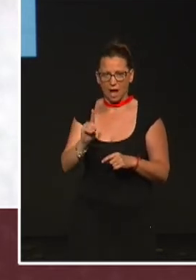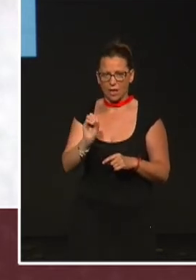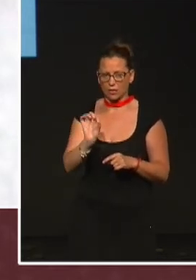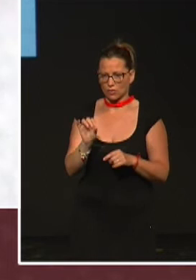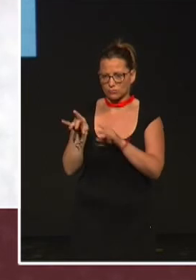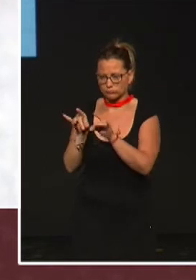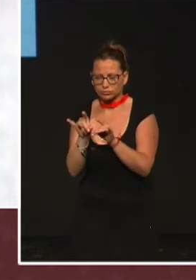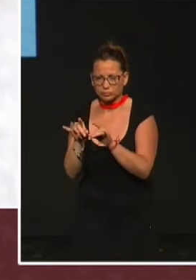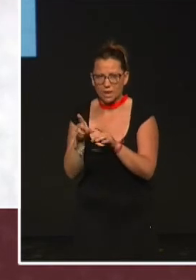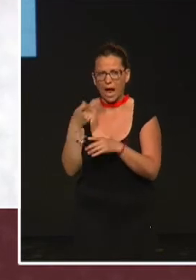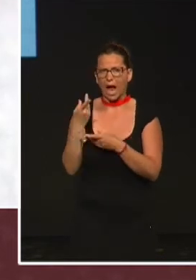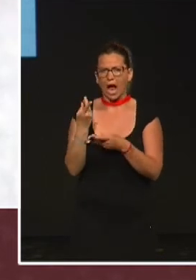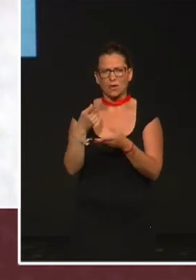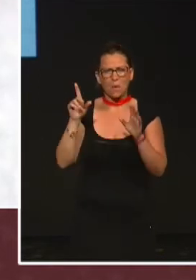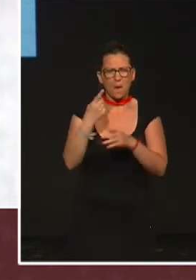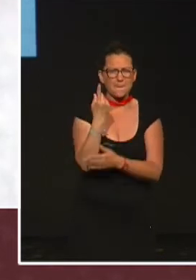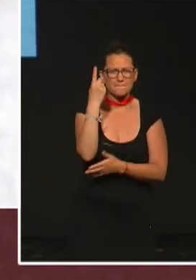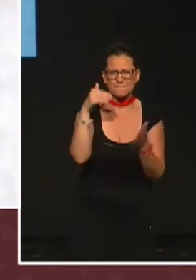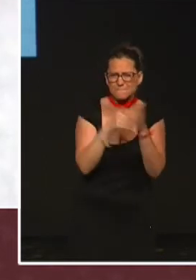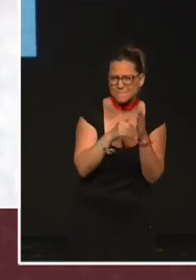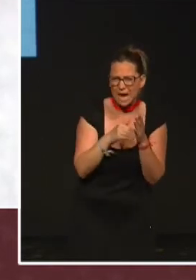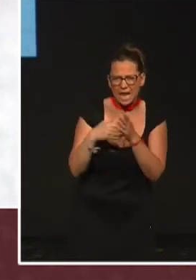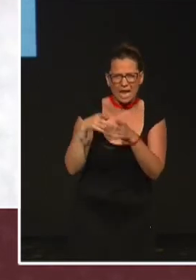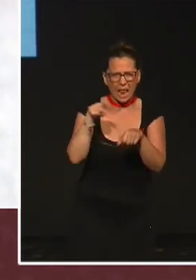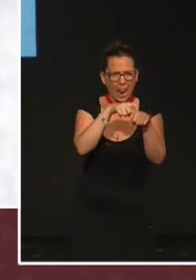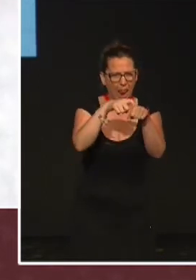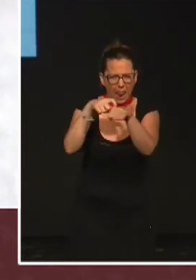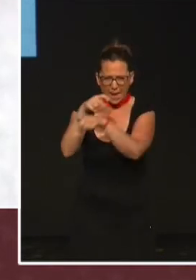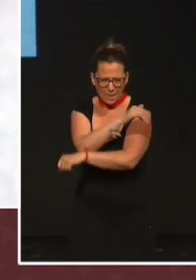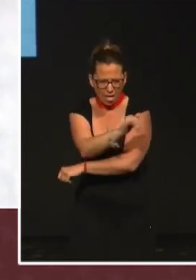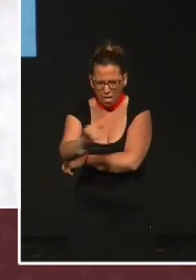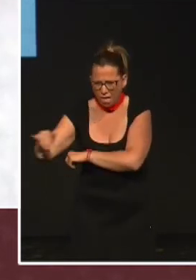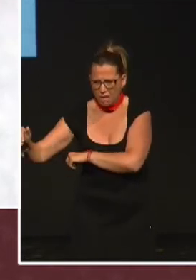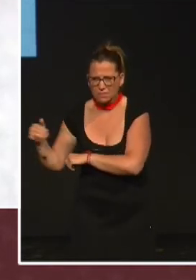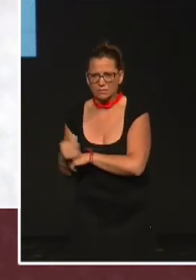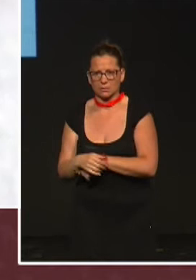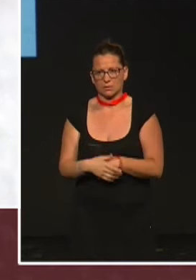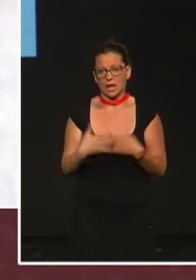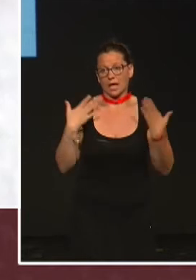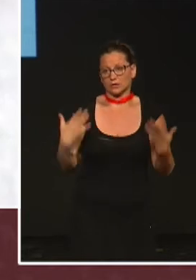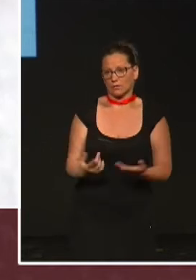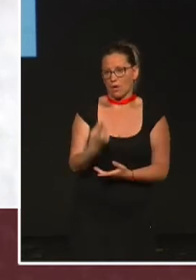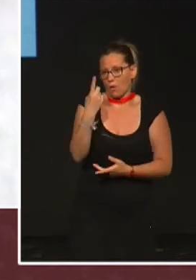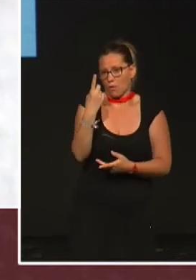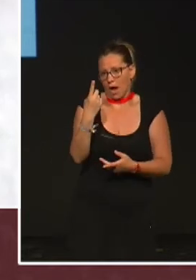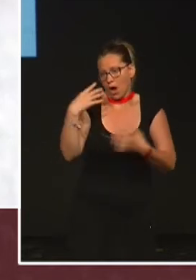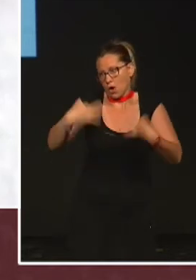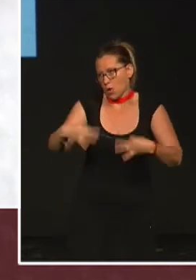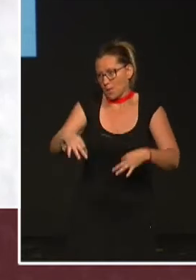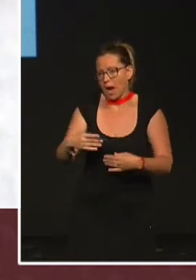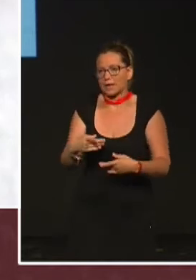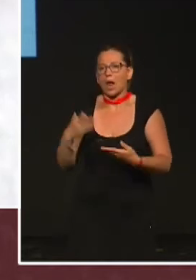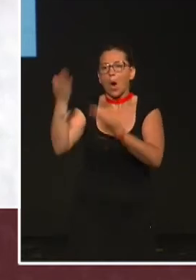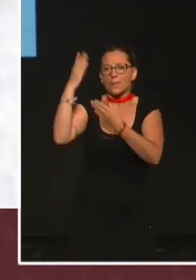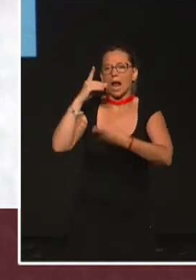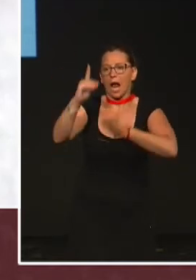Hay más de mil especies en el género forcipomia. Normal que habiendo más de mil especies, una por lo menos lleve el homenaje a Darwin. Se